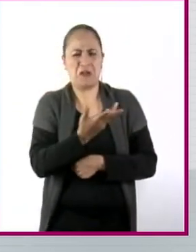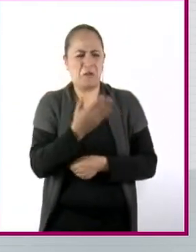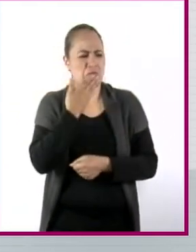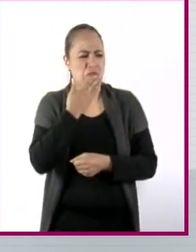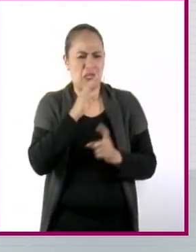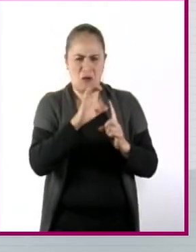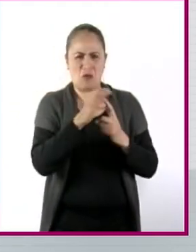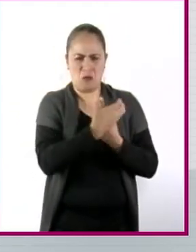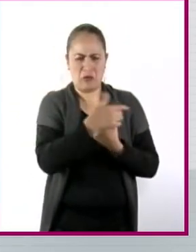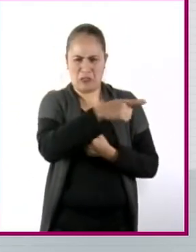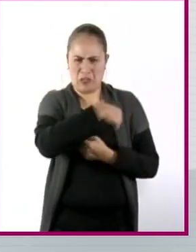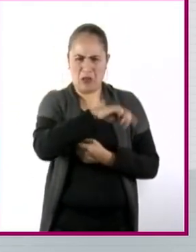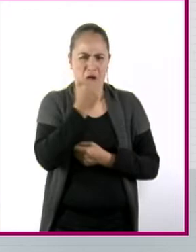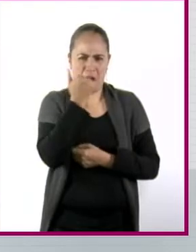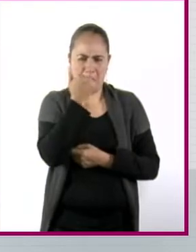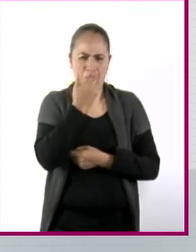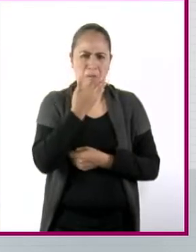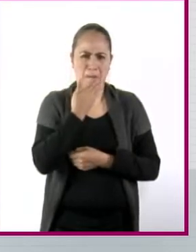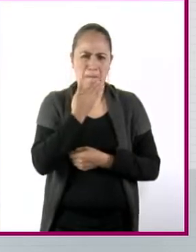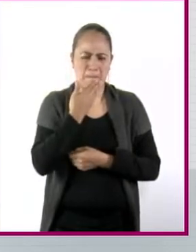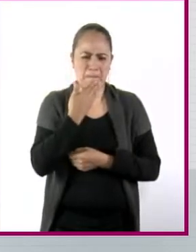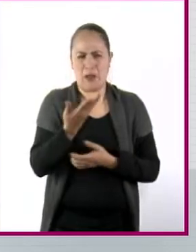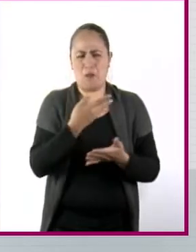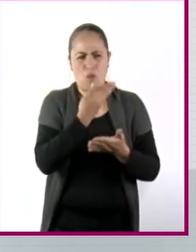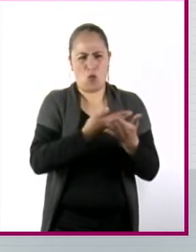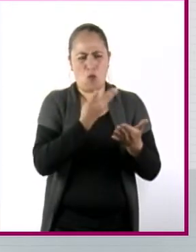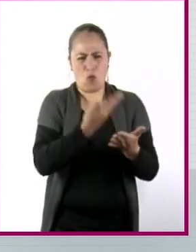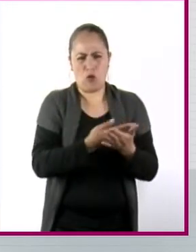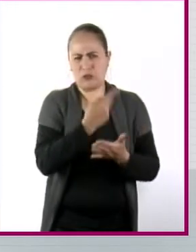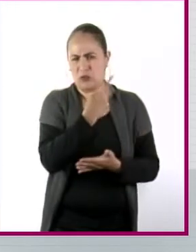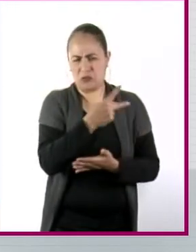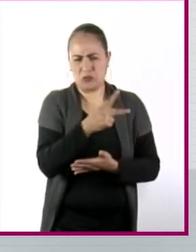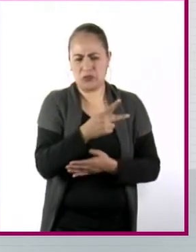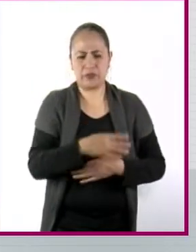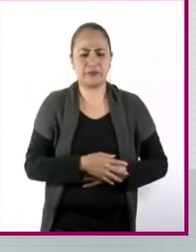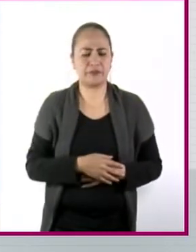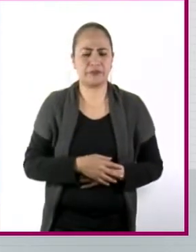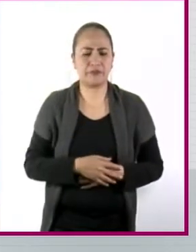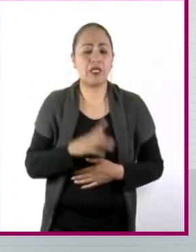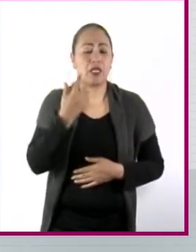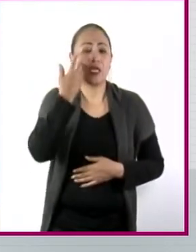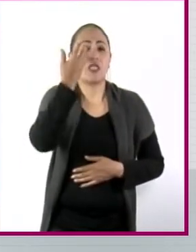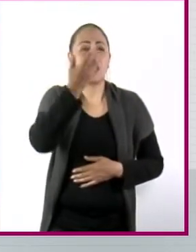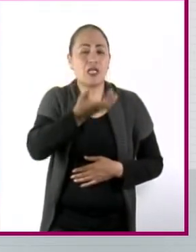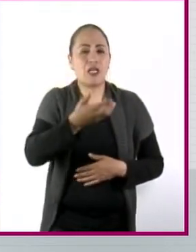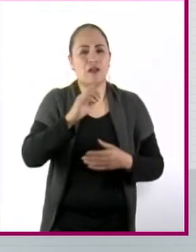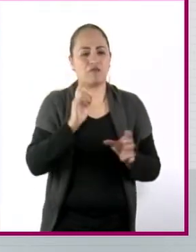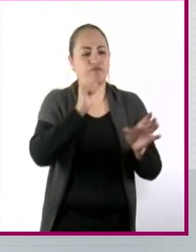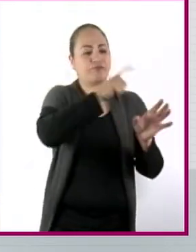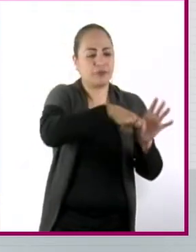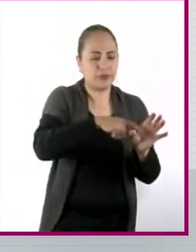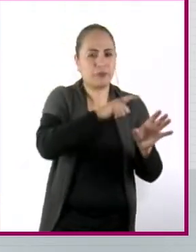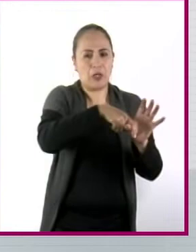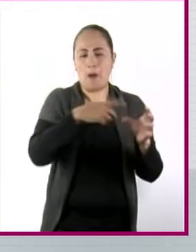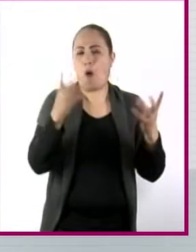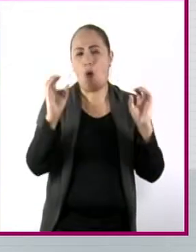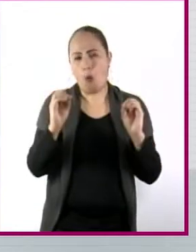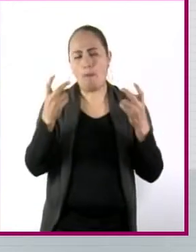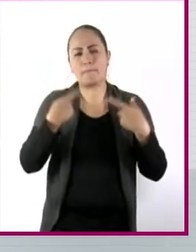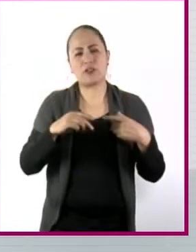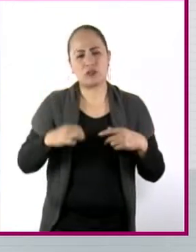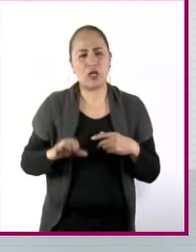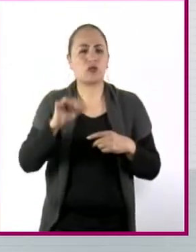propuesta, esta iniciativa, y se van a empezar a sumar, la gente se va a empezar a sumar.